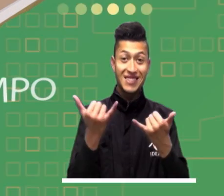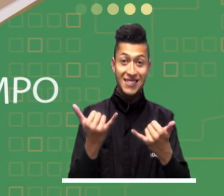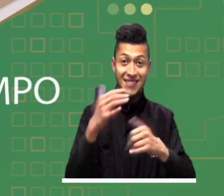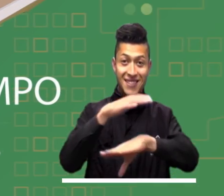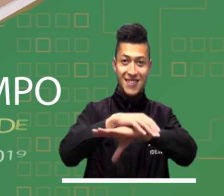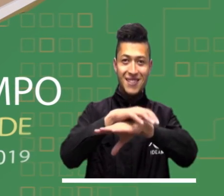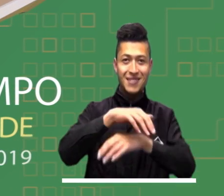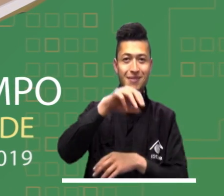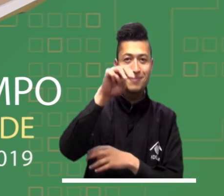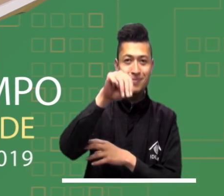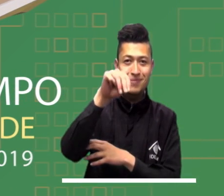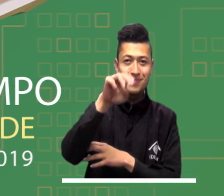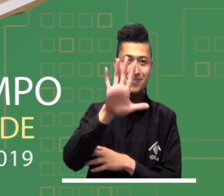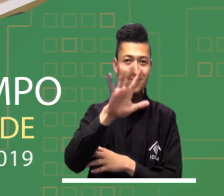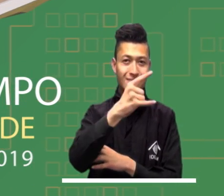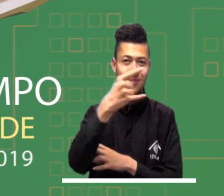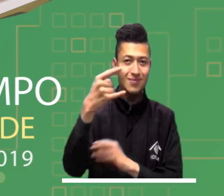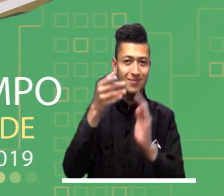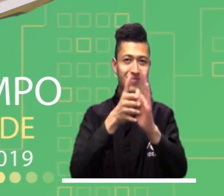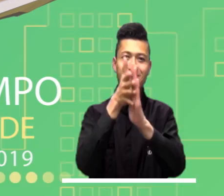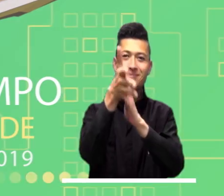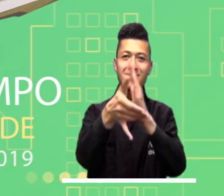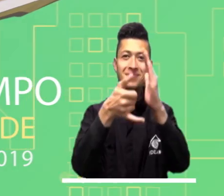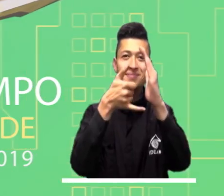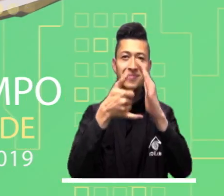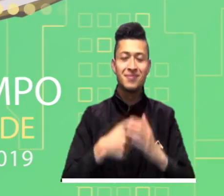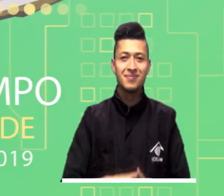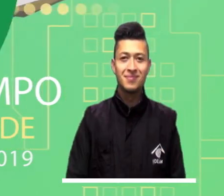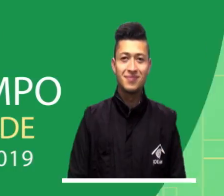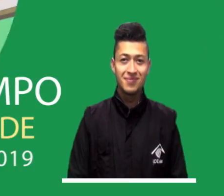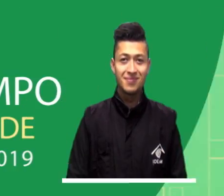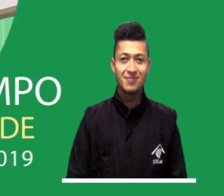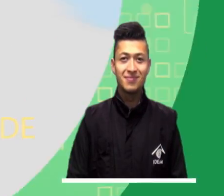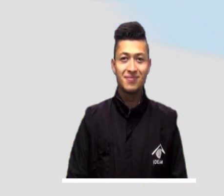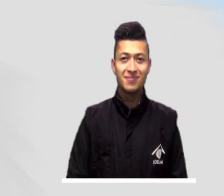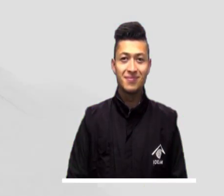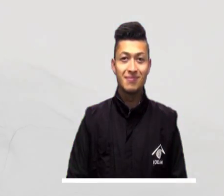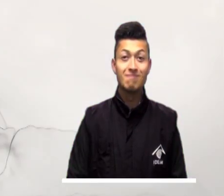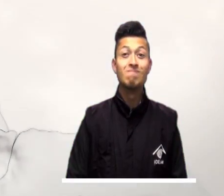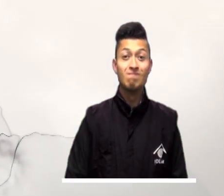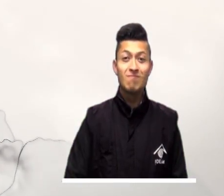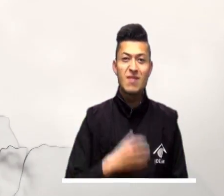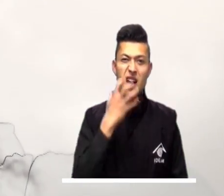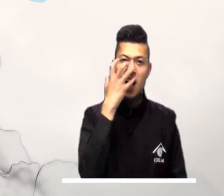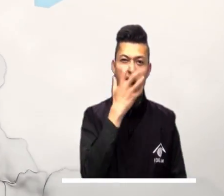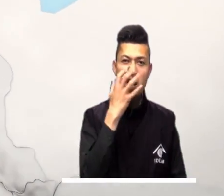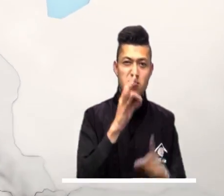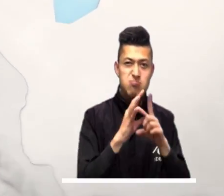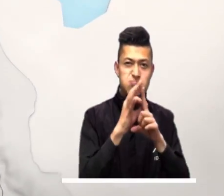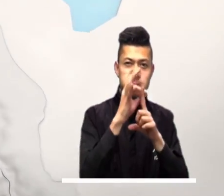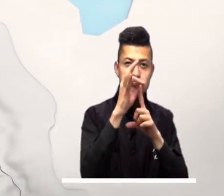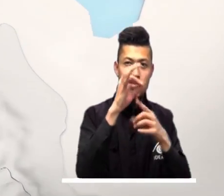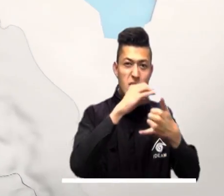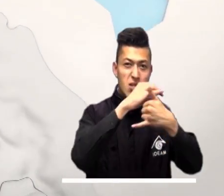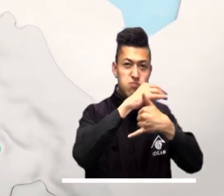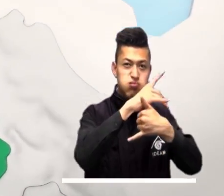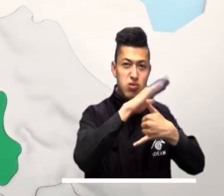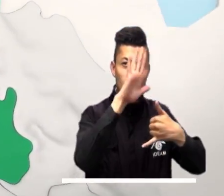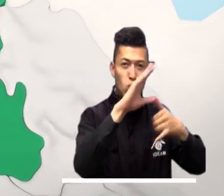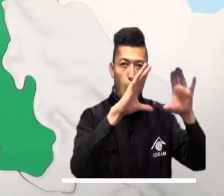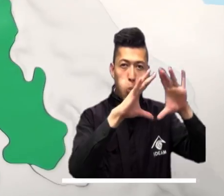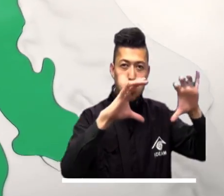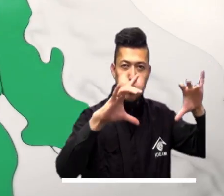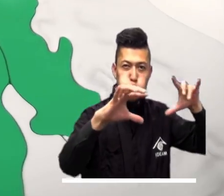Cronóstico del tiempo para la tarde de hoy, martes 5 de marzo. Altas temperaturas y cielo con ligera nubosidad se